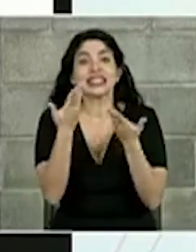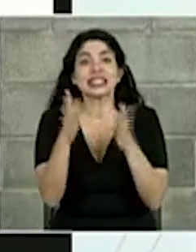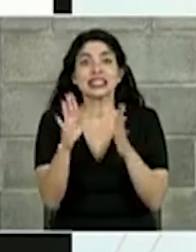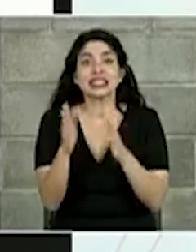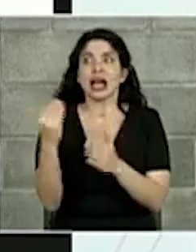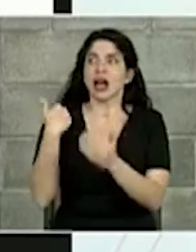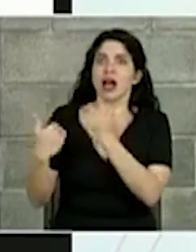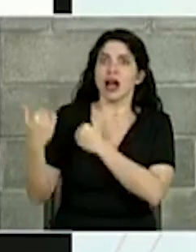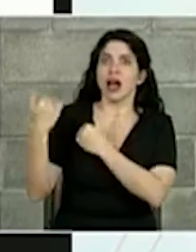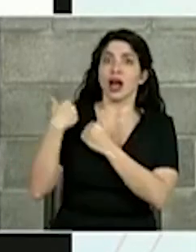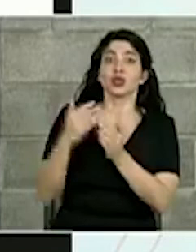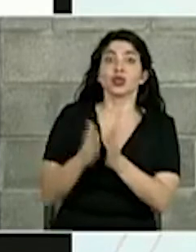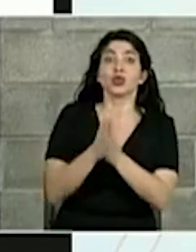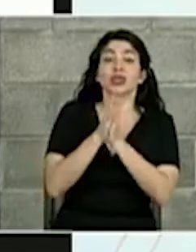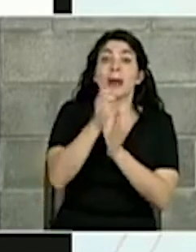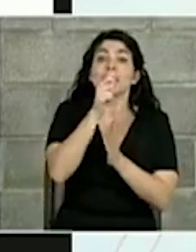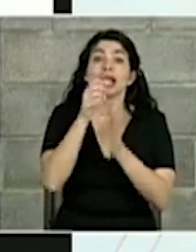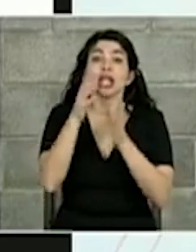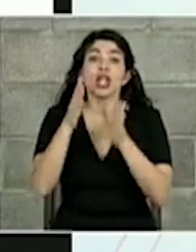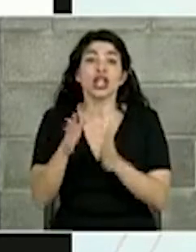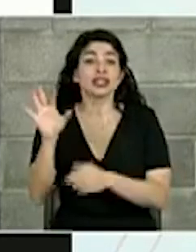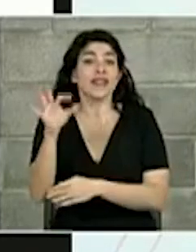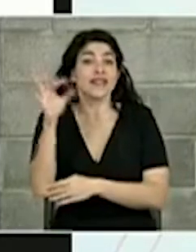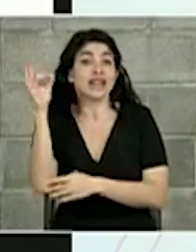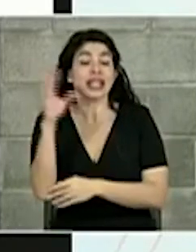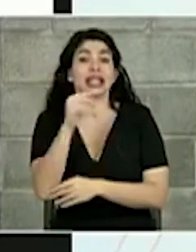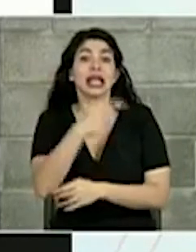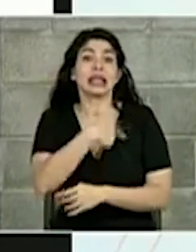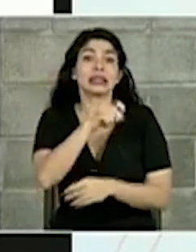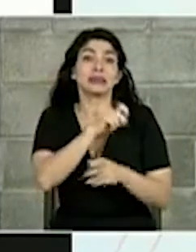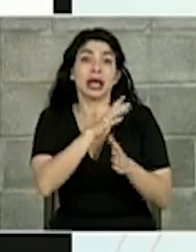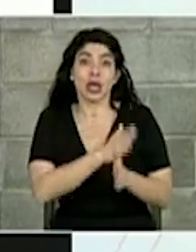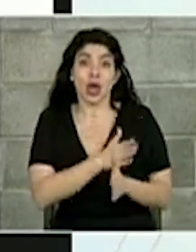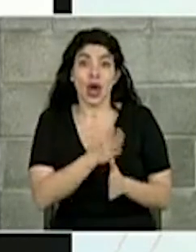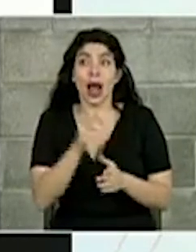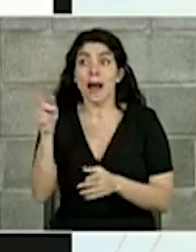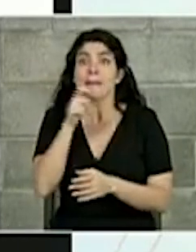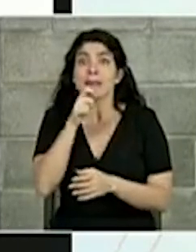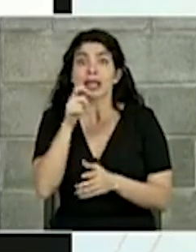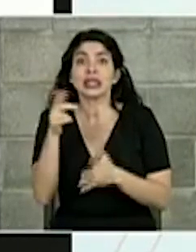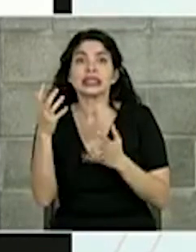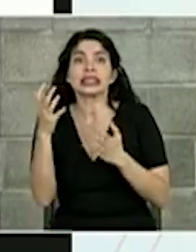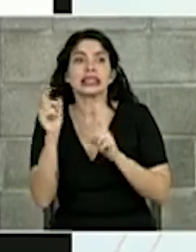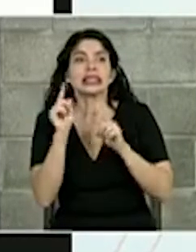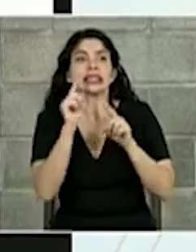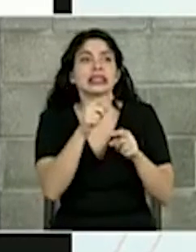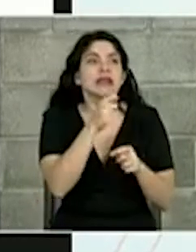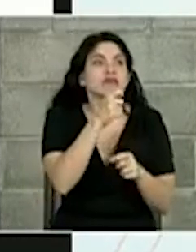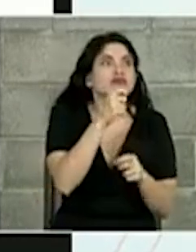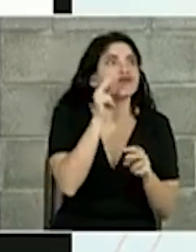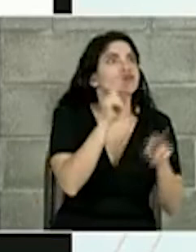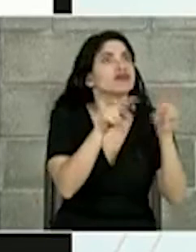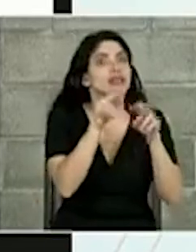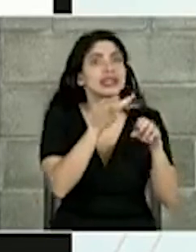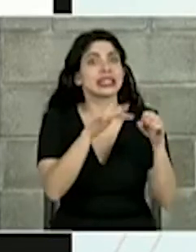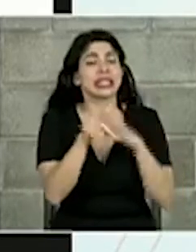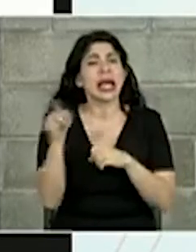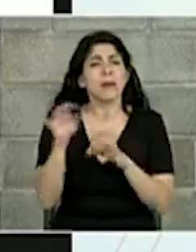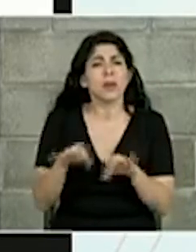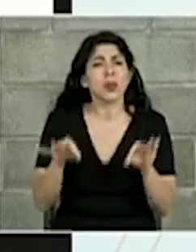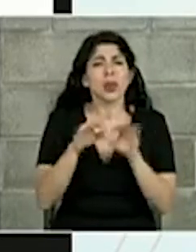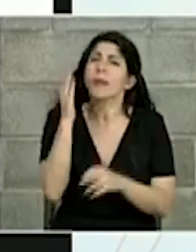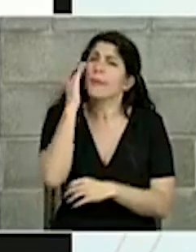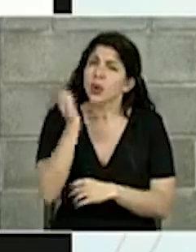solicitudes formales de prensa, tanto francesa como española, para ir a hacer reportajes en la isla. ¿Por qué esto es importante?